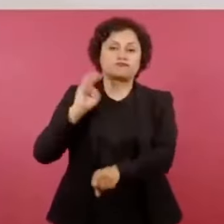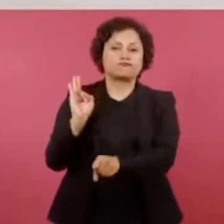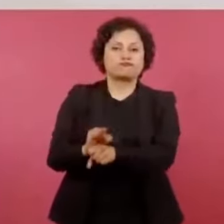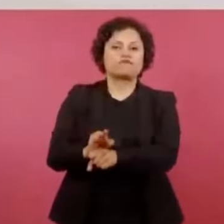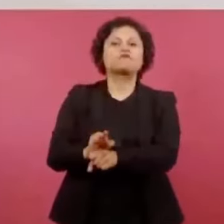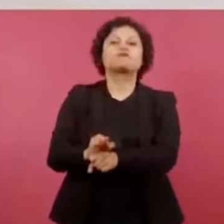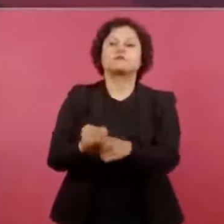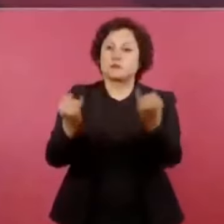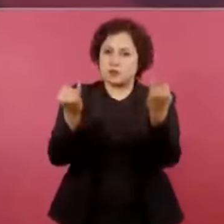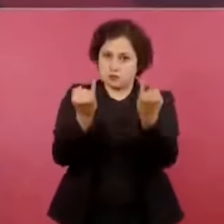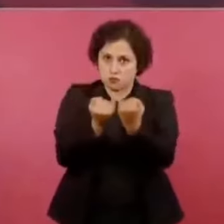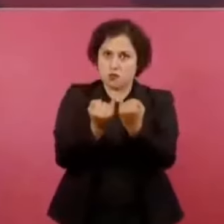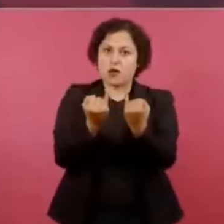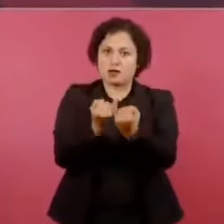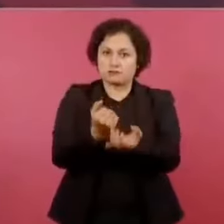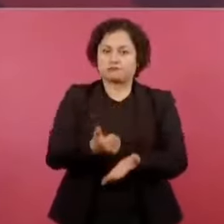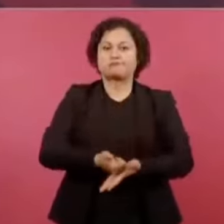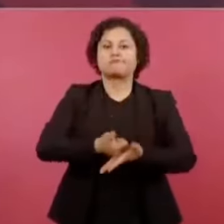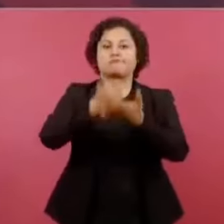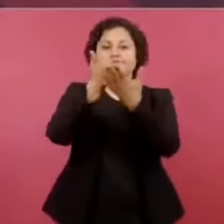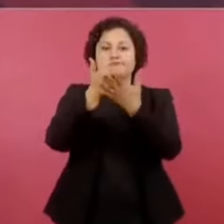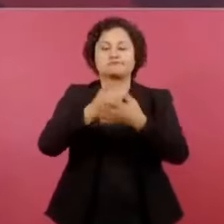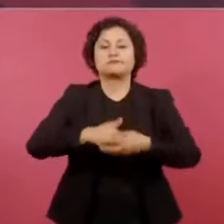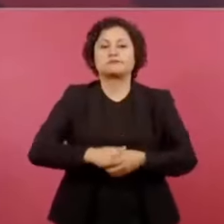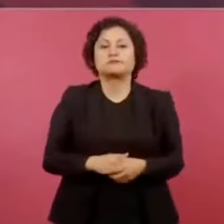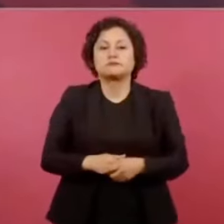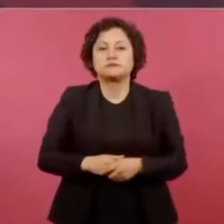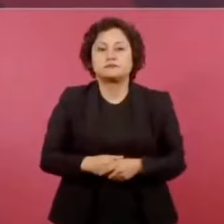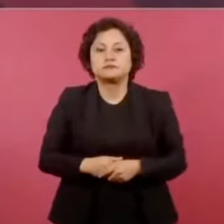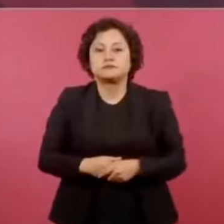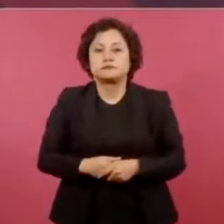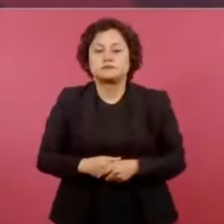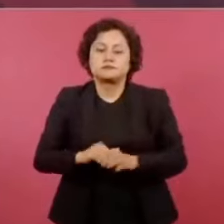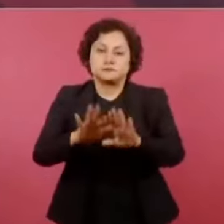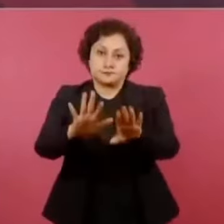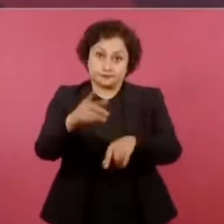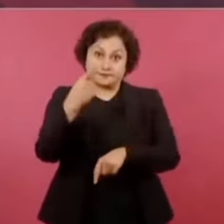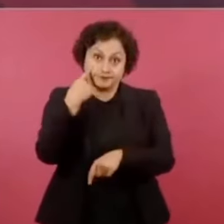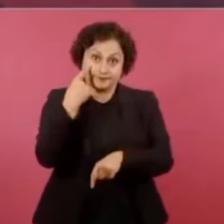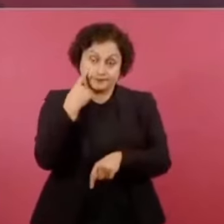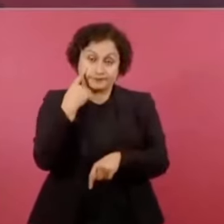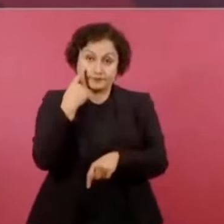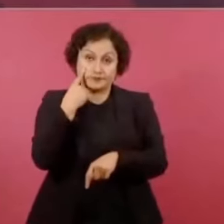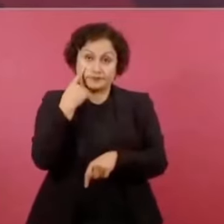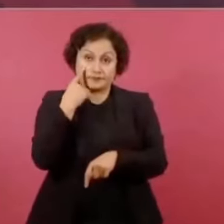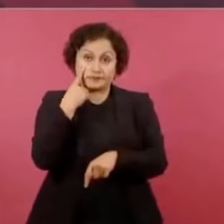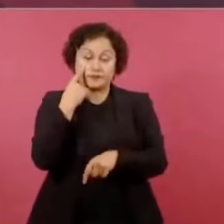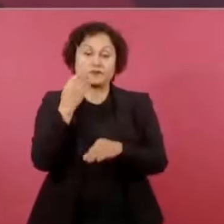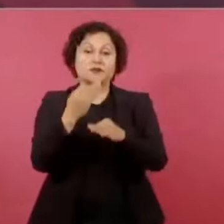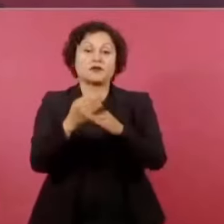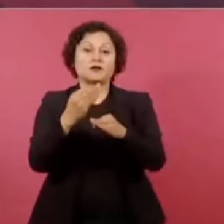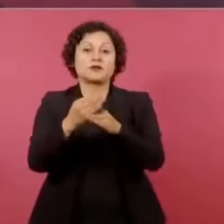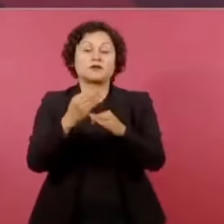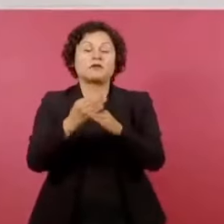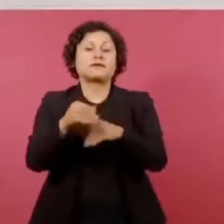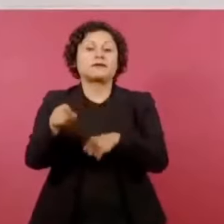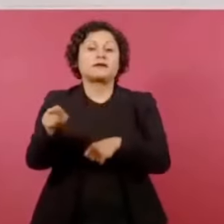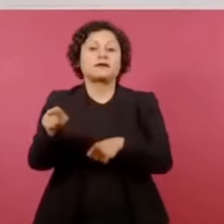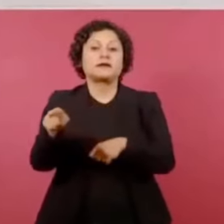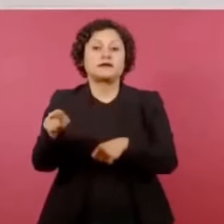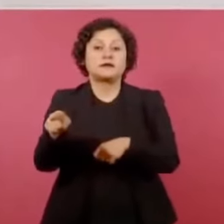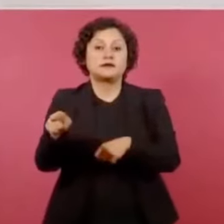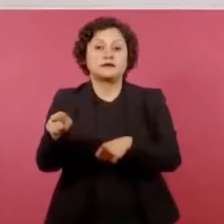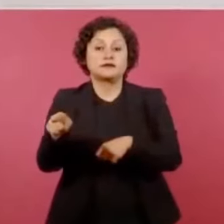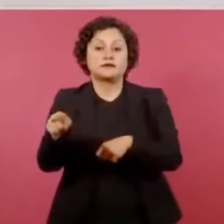Bueno, ahora con la contaminación del agua en